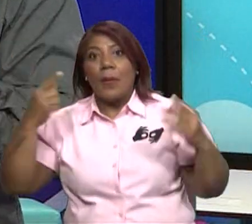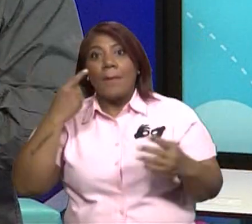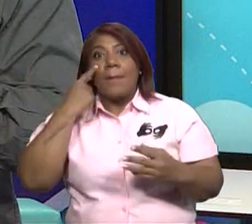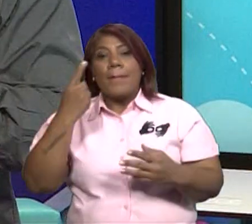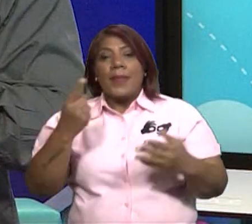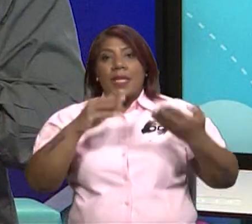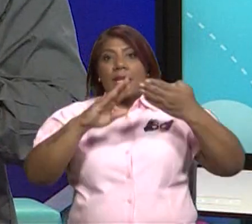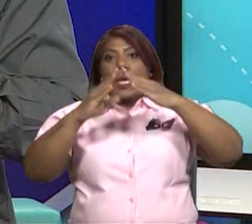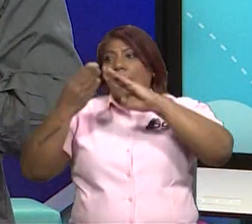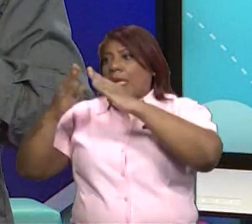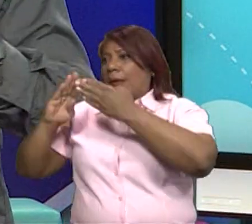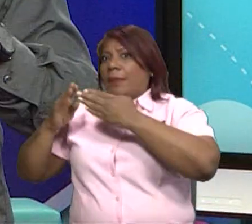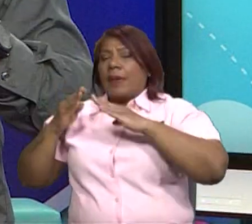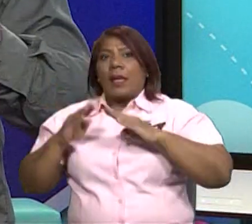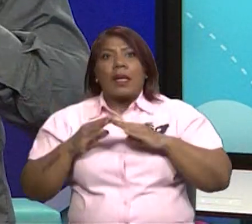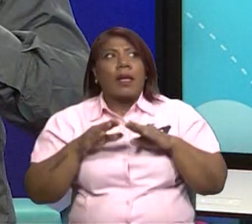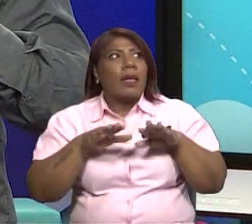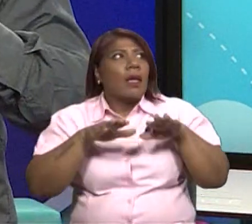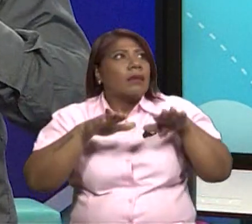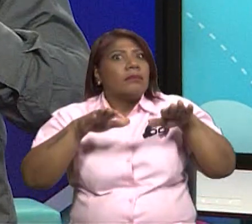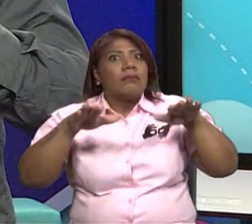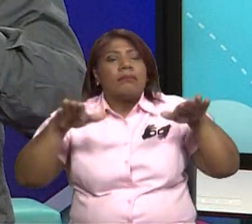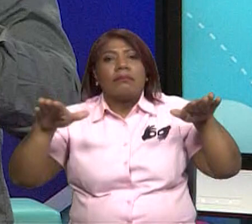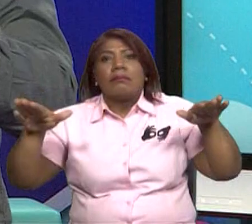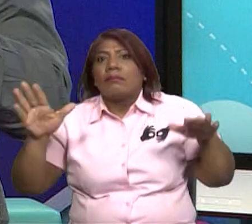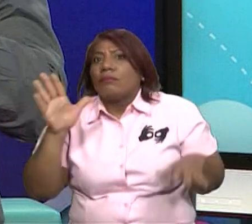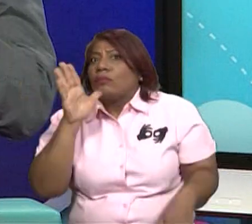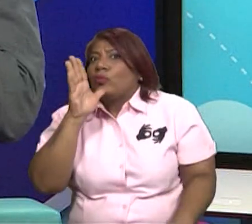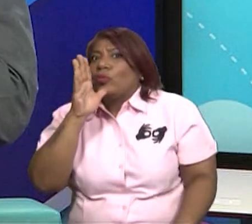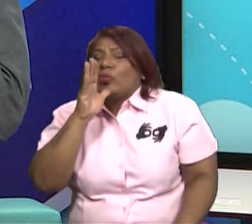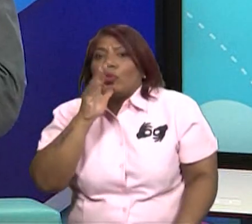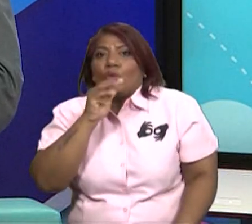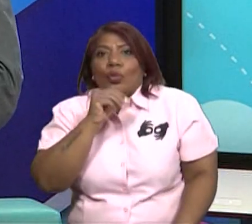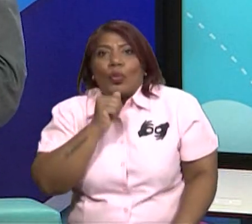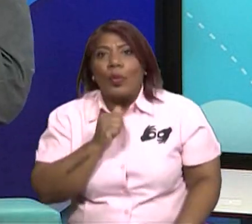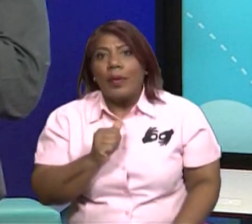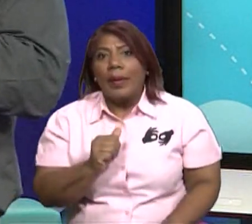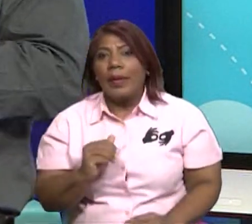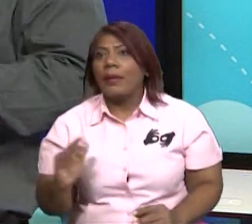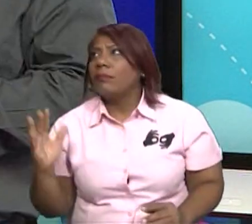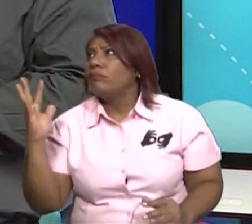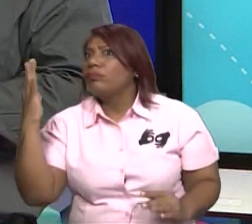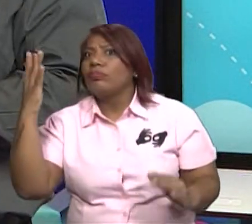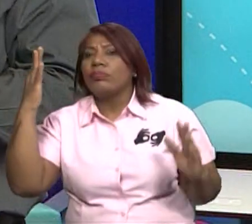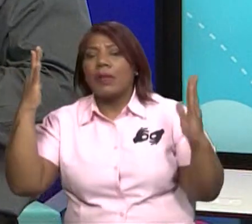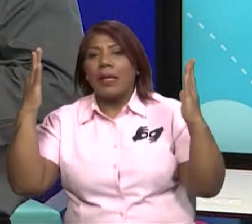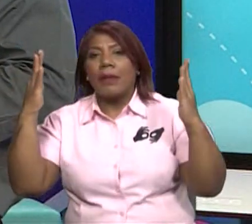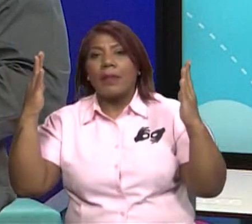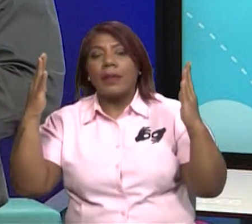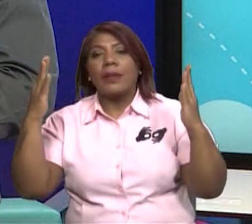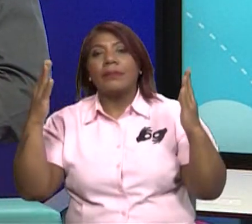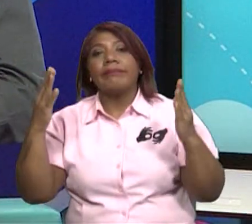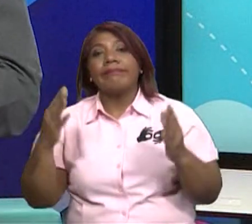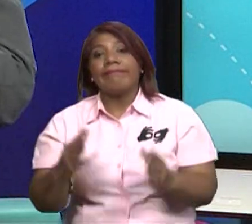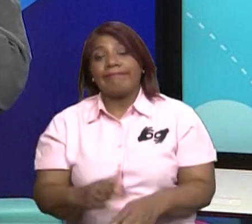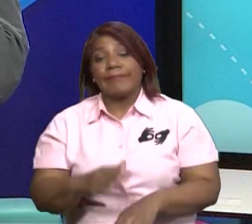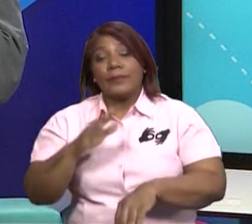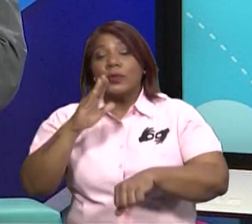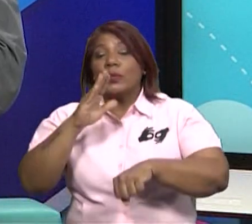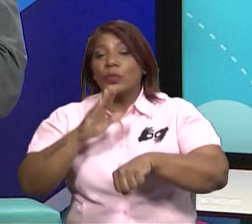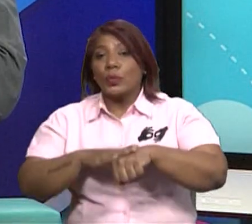se crean. Nosotros mismos estamos acabando, mi querido estudiante, con nuestra naturaleza. Y después,